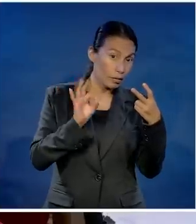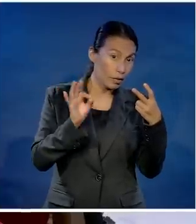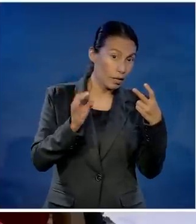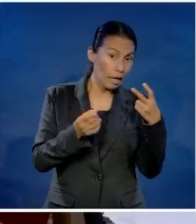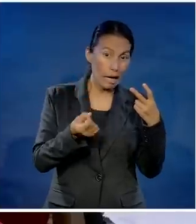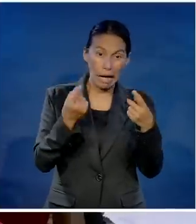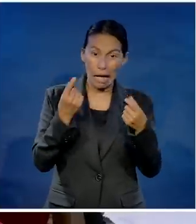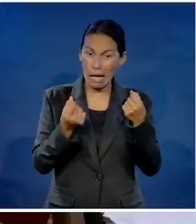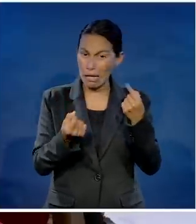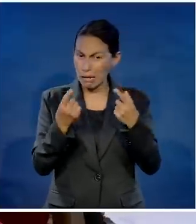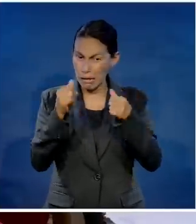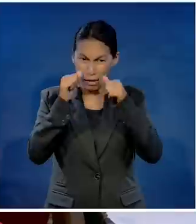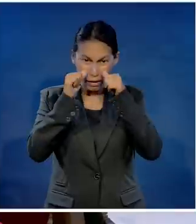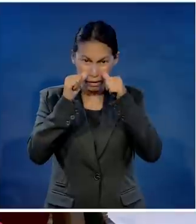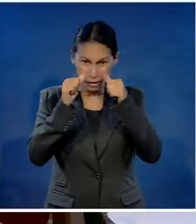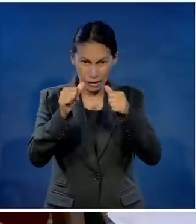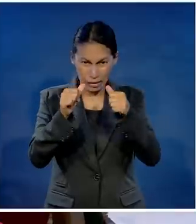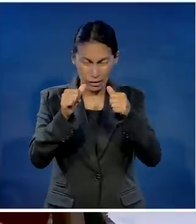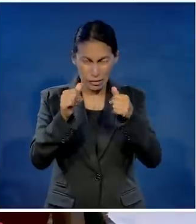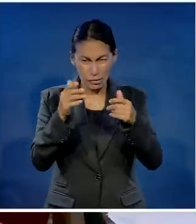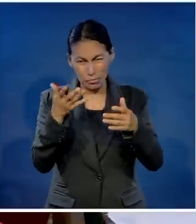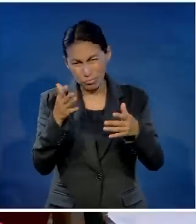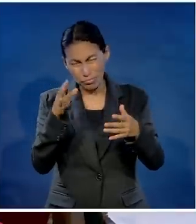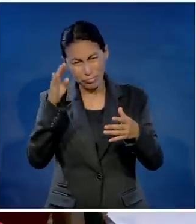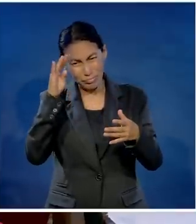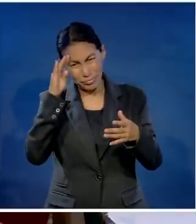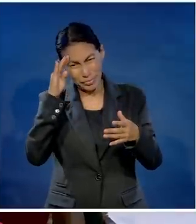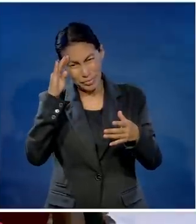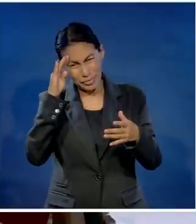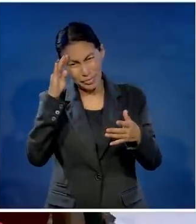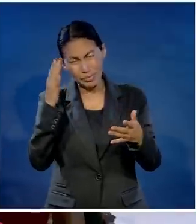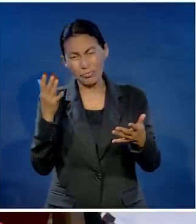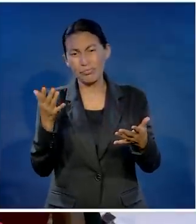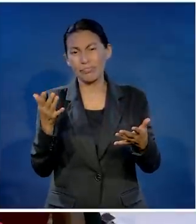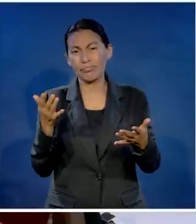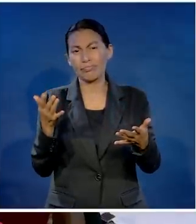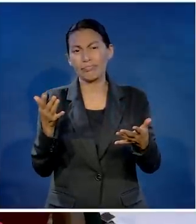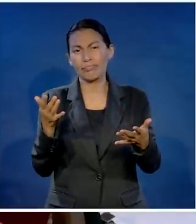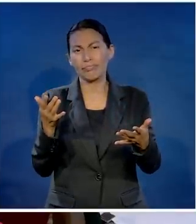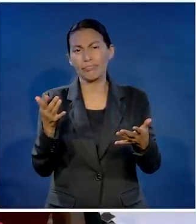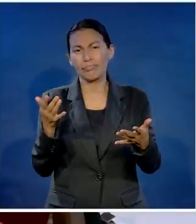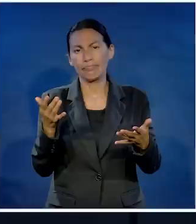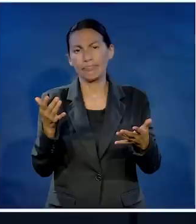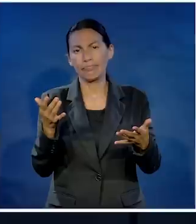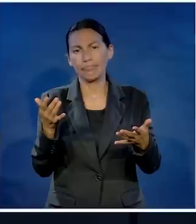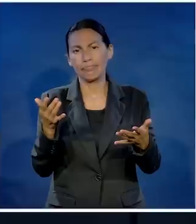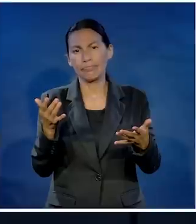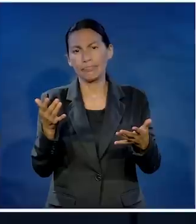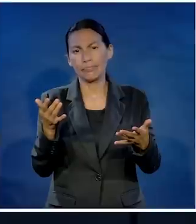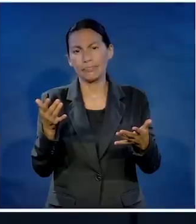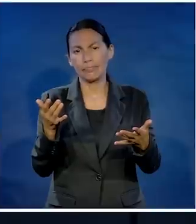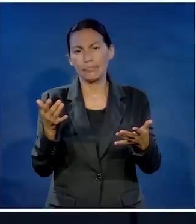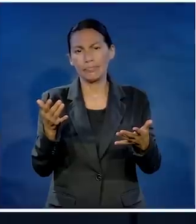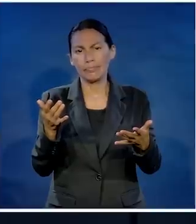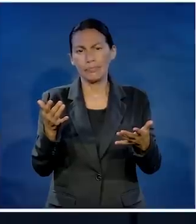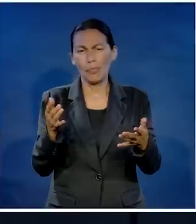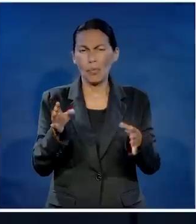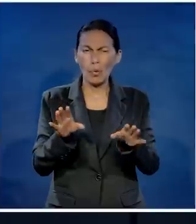es posible que alguien que está siguiendo con detalle lo que estoy diciendo ya esté calculando algo. Pastor,